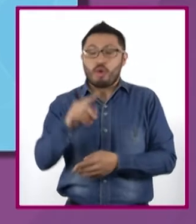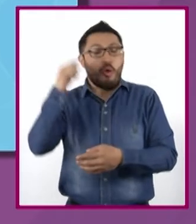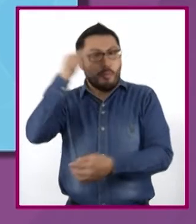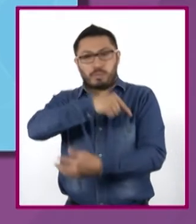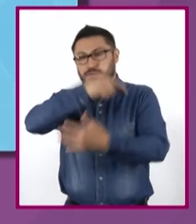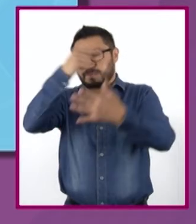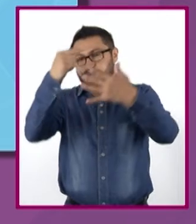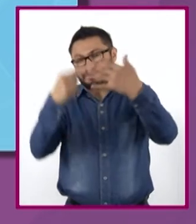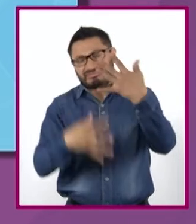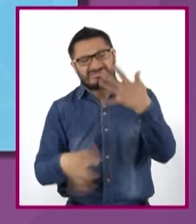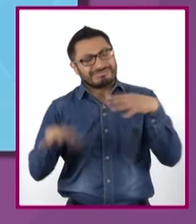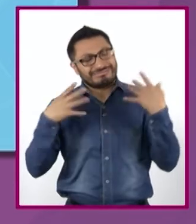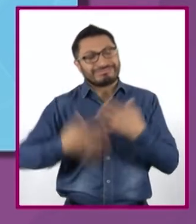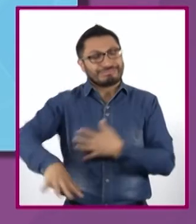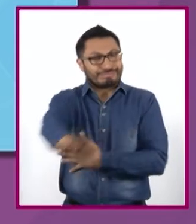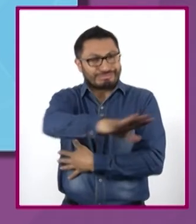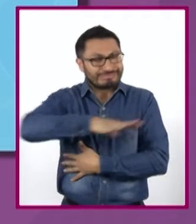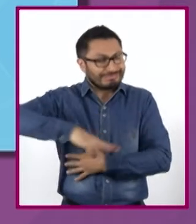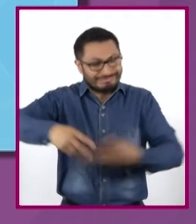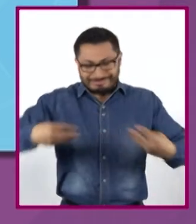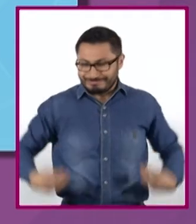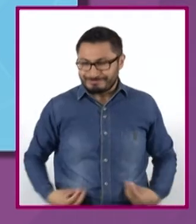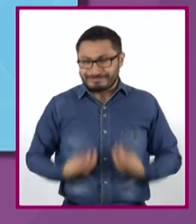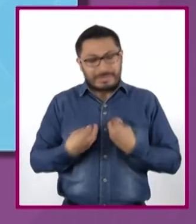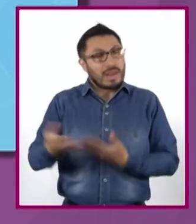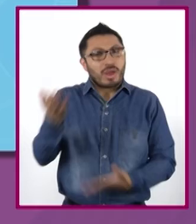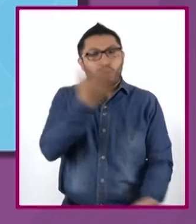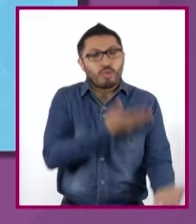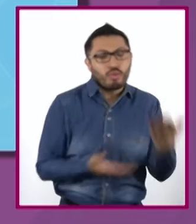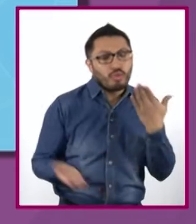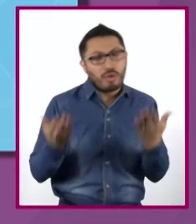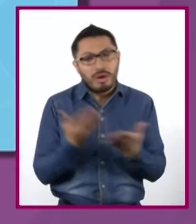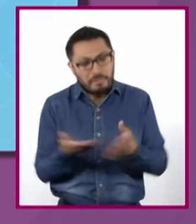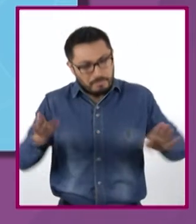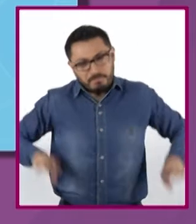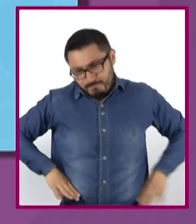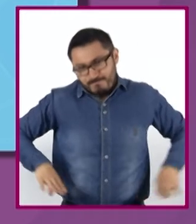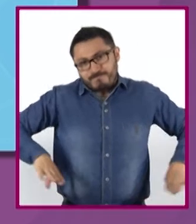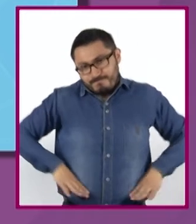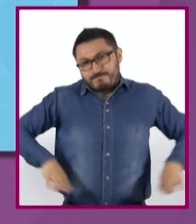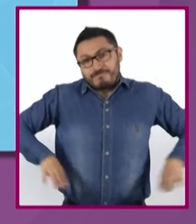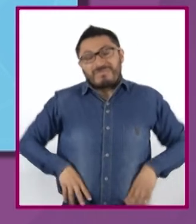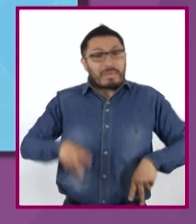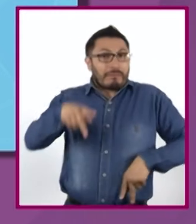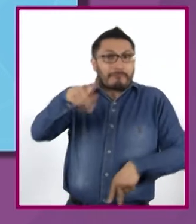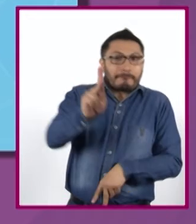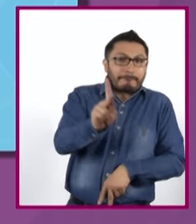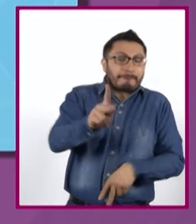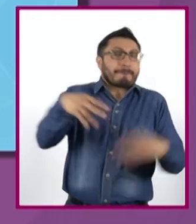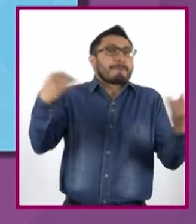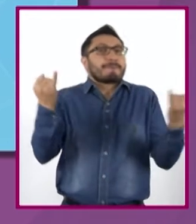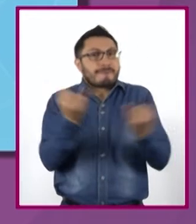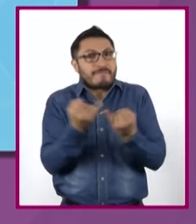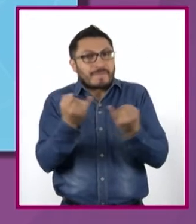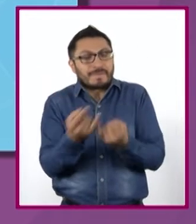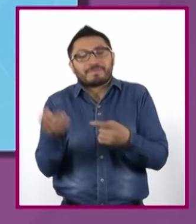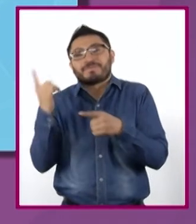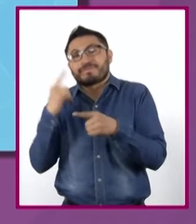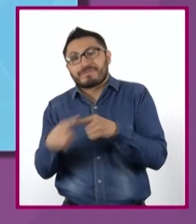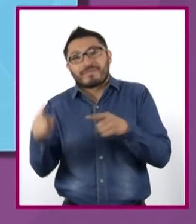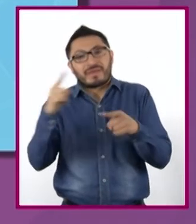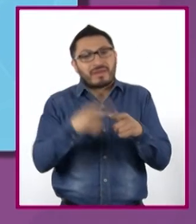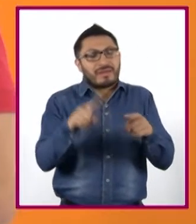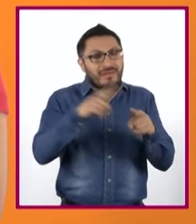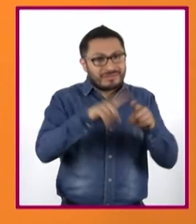habitaron esta área. Estos compartieron algunas características, pero también tenían diferencias